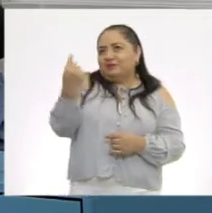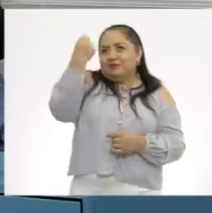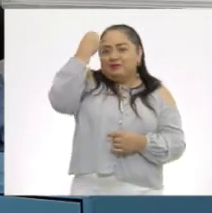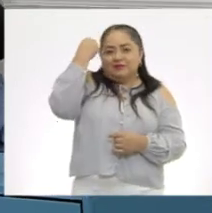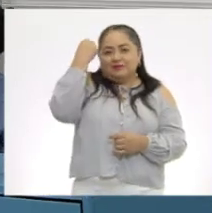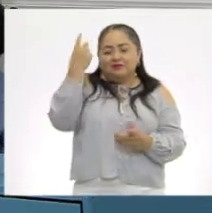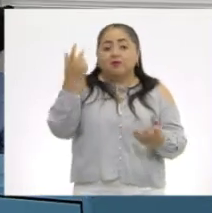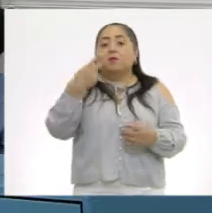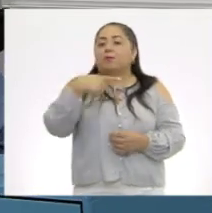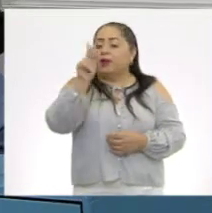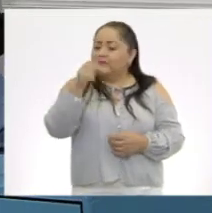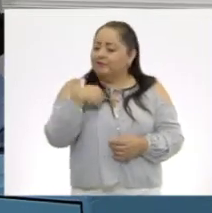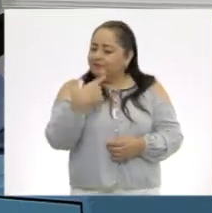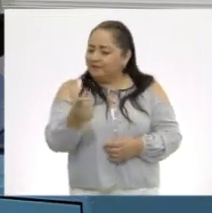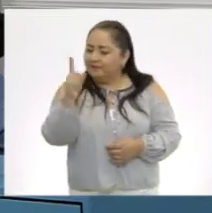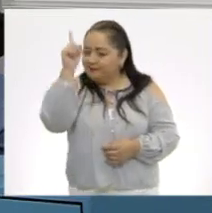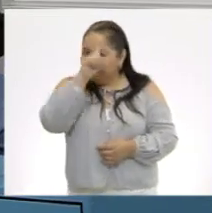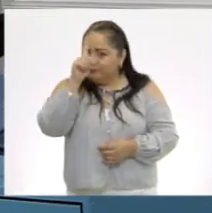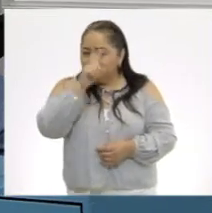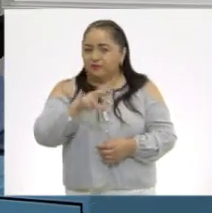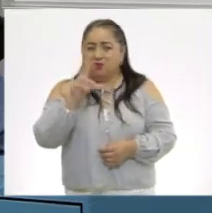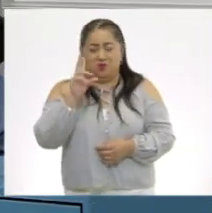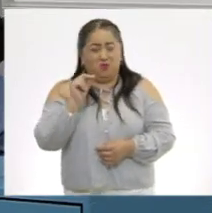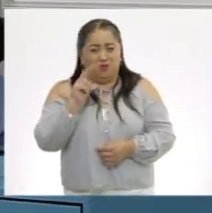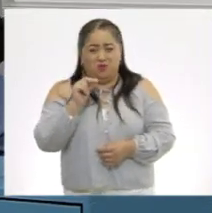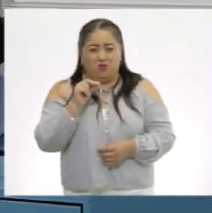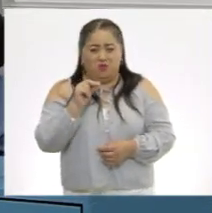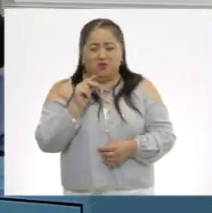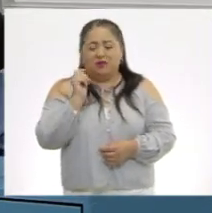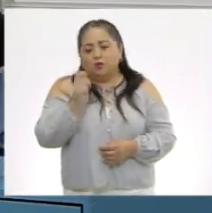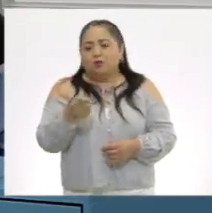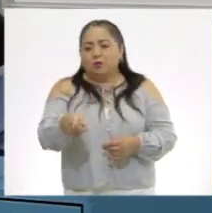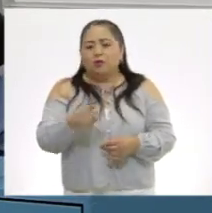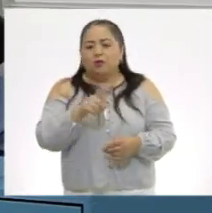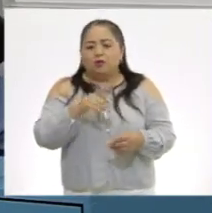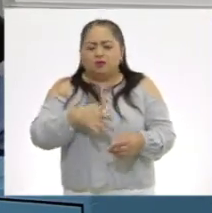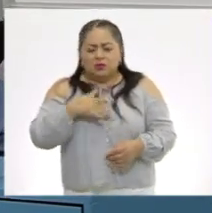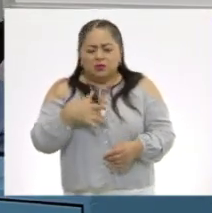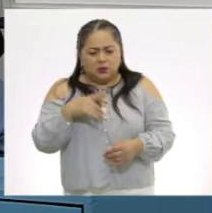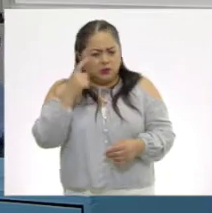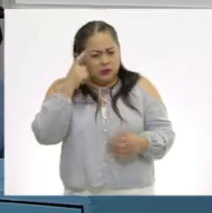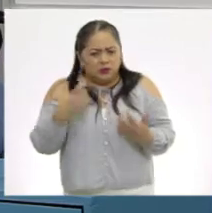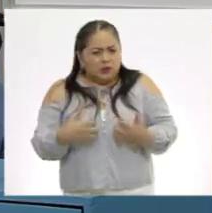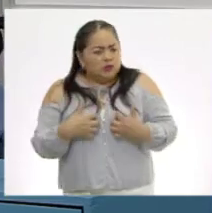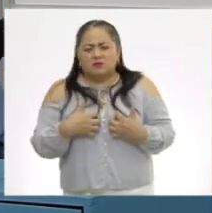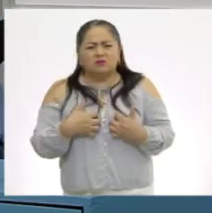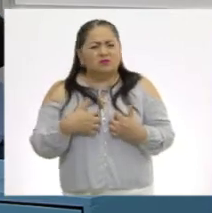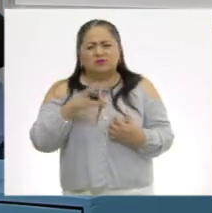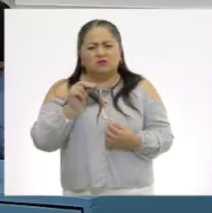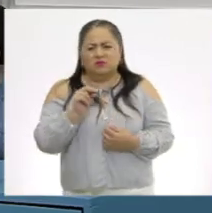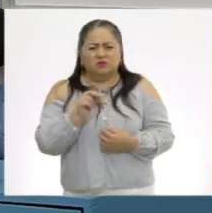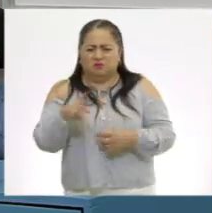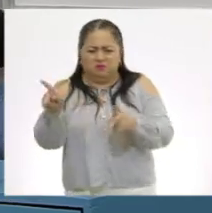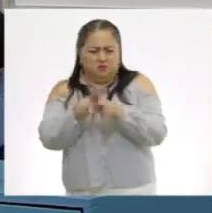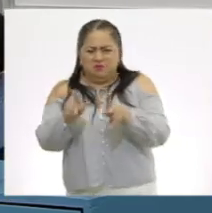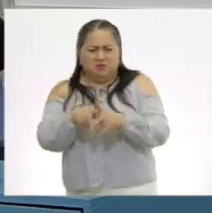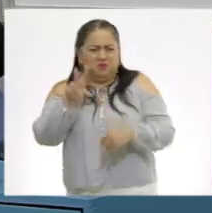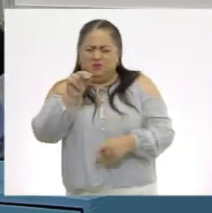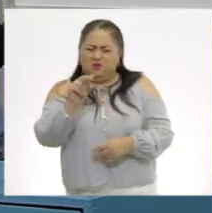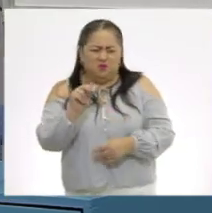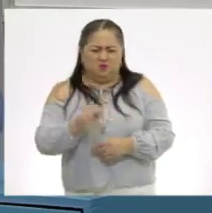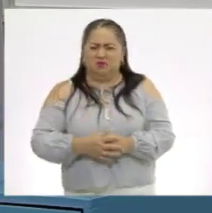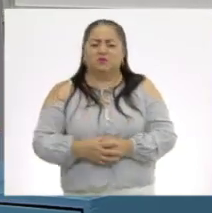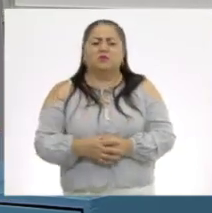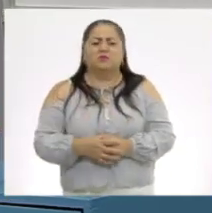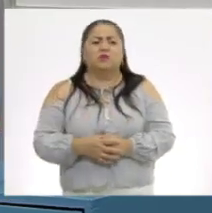Aunque te recomiendo que no es válido, o más bien que es válido que sientas enojo hacia tu prima. Eso no tiene nada de